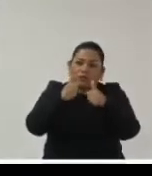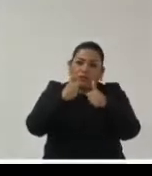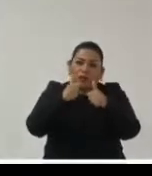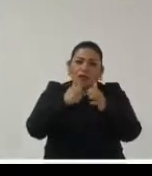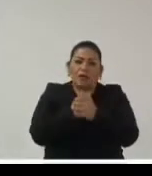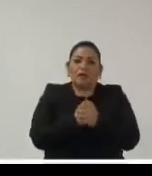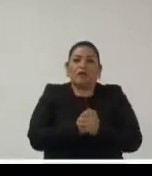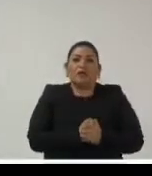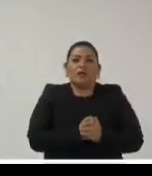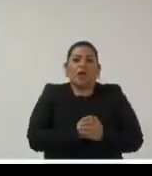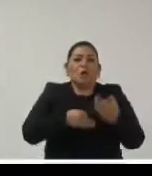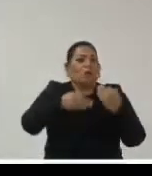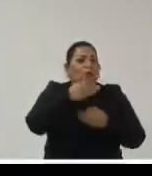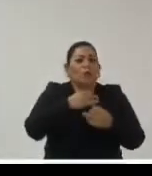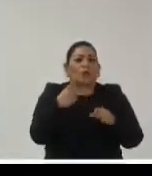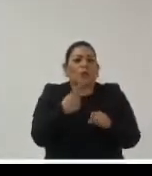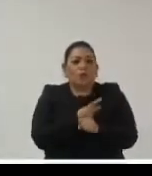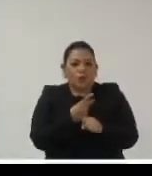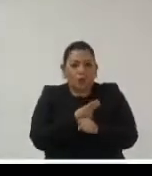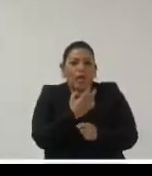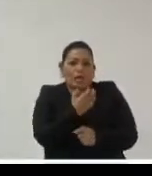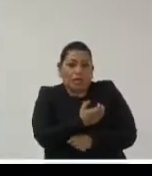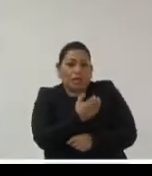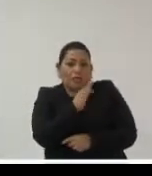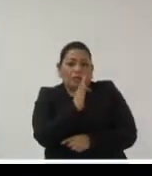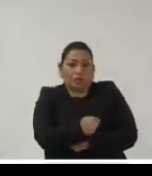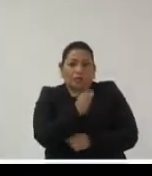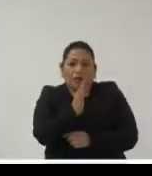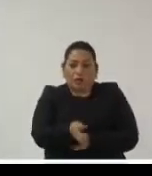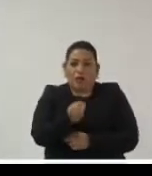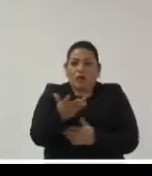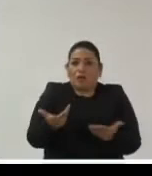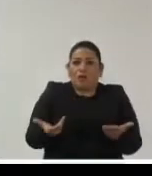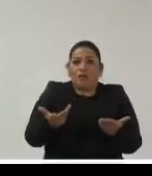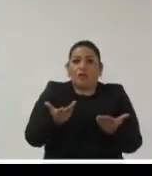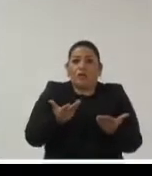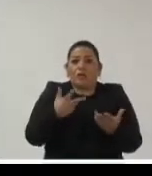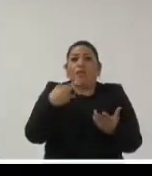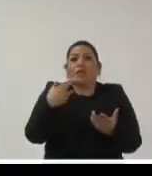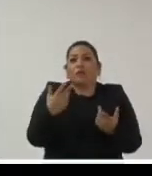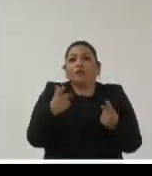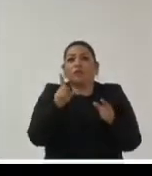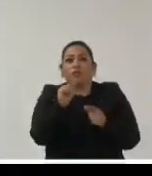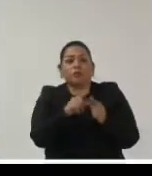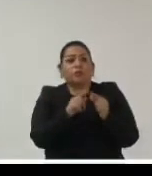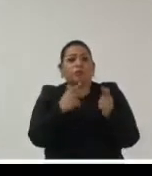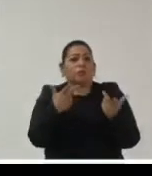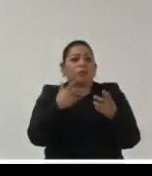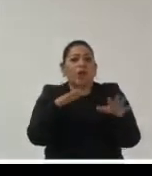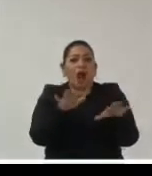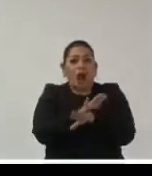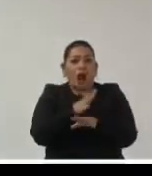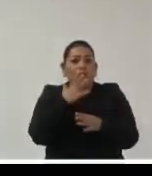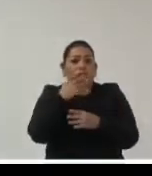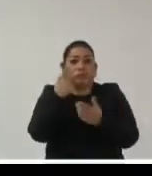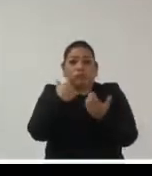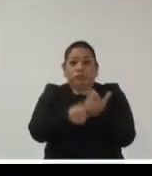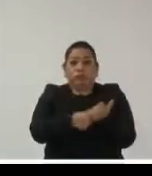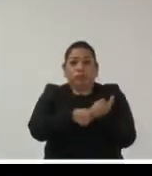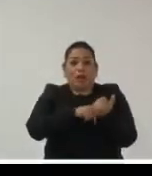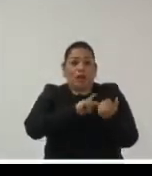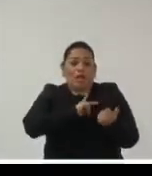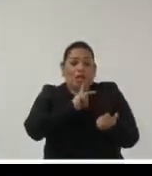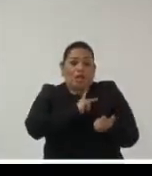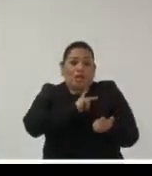absolutamente todo lo que está pasando y eso lo tenemos que aceptar lo tenemos que aceptar también un poco como una medida de cambiar hacia el interior de nuestras